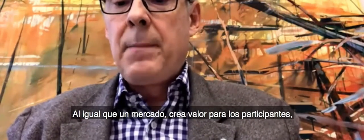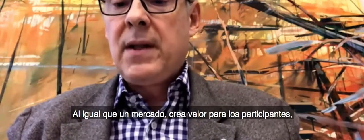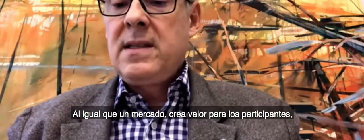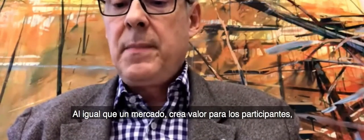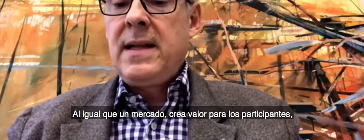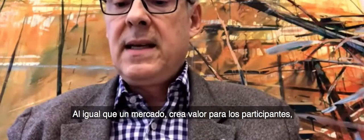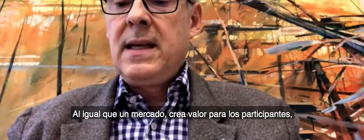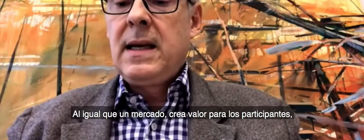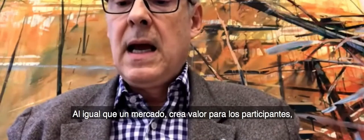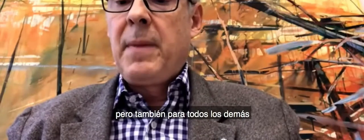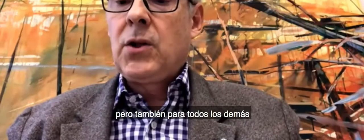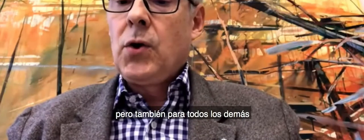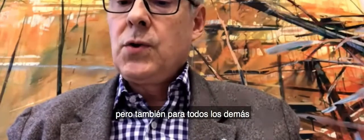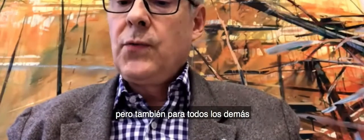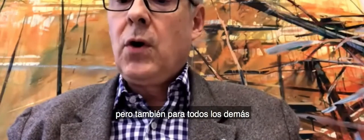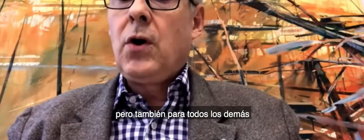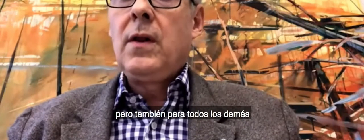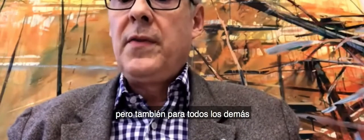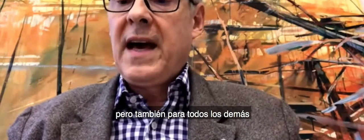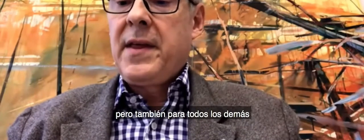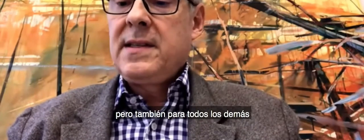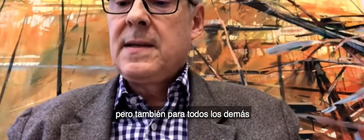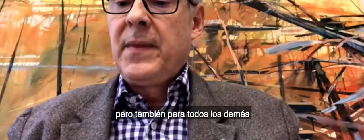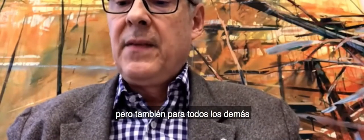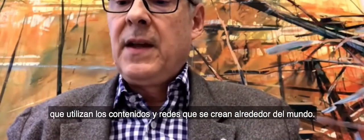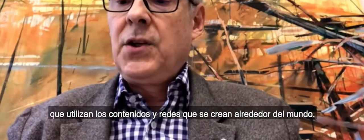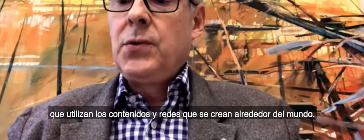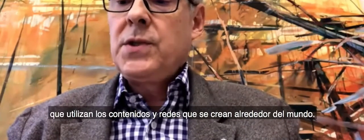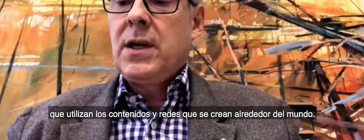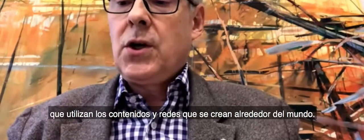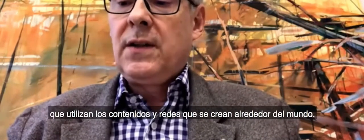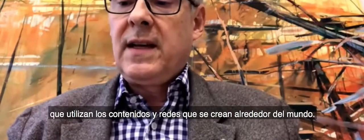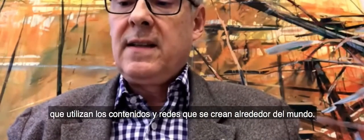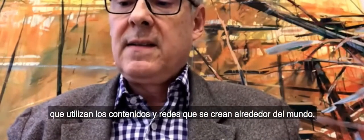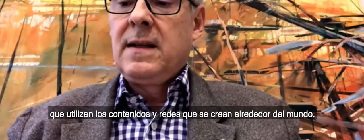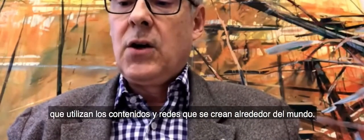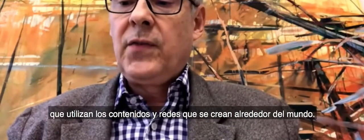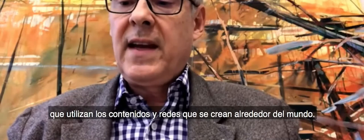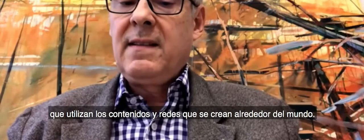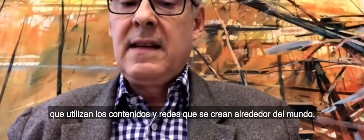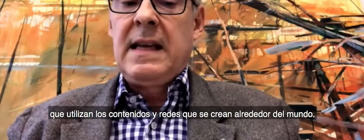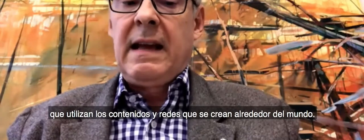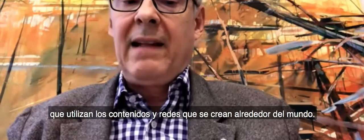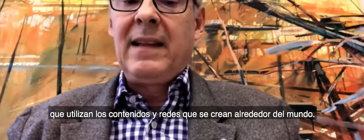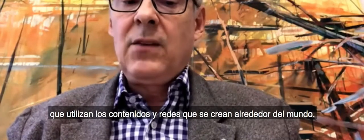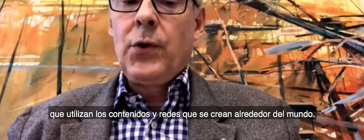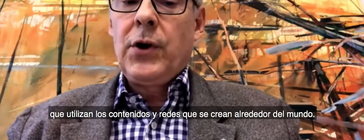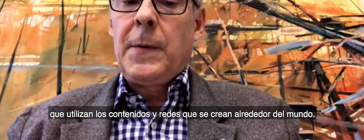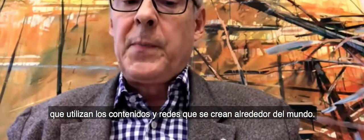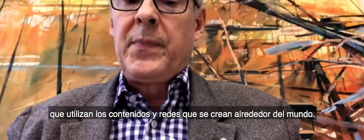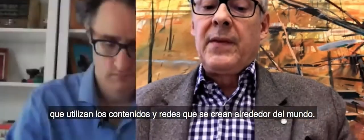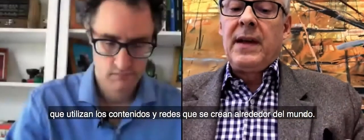participating, but also for all the others that use the content and